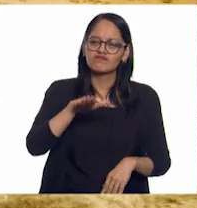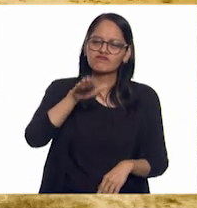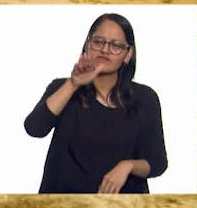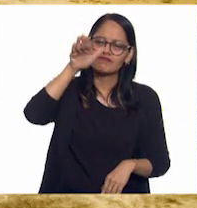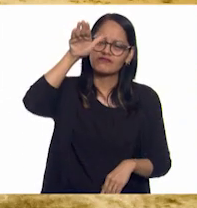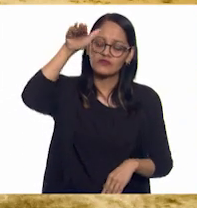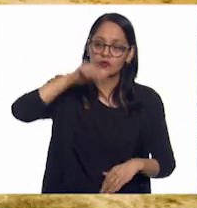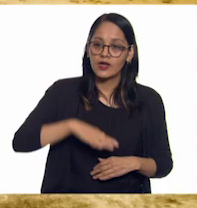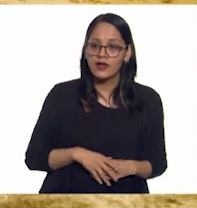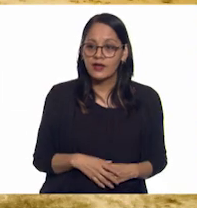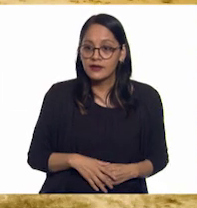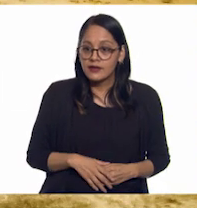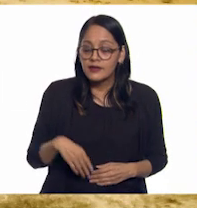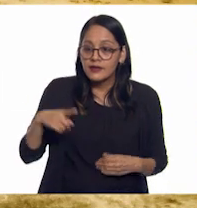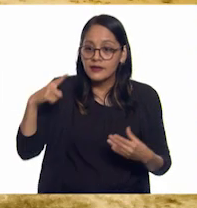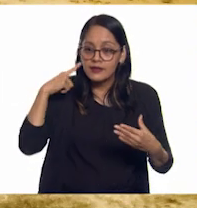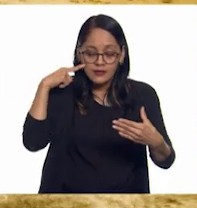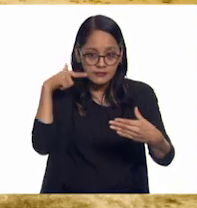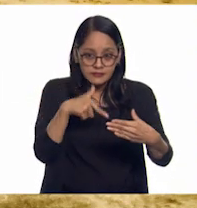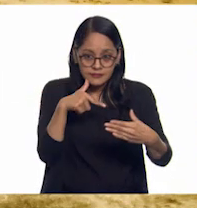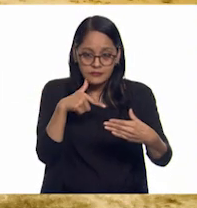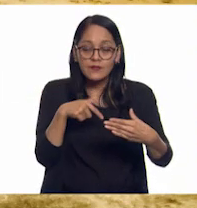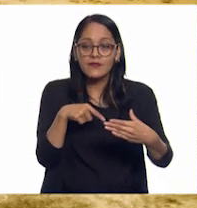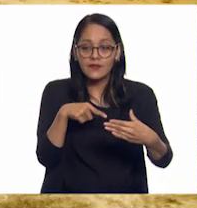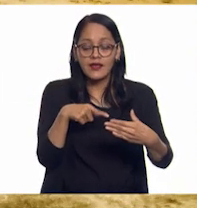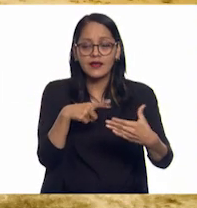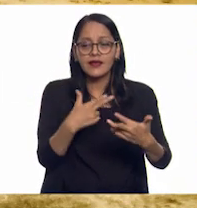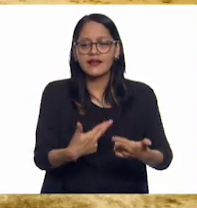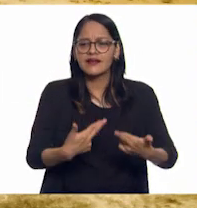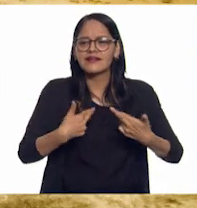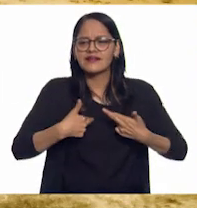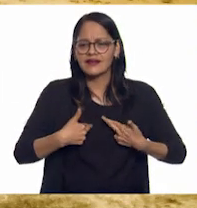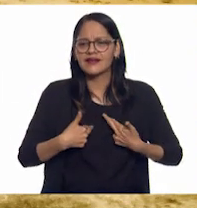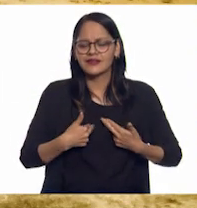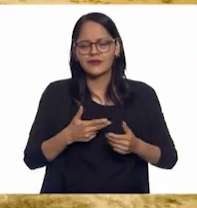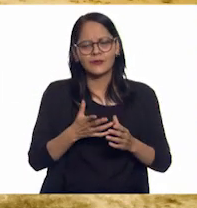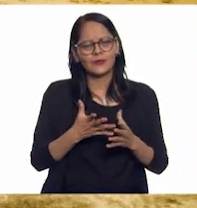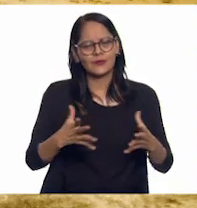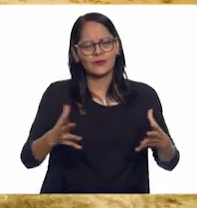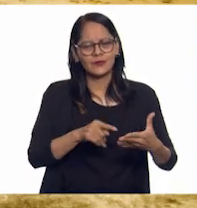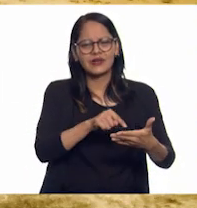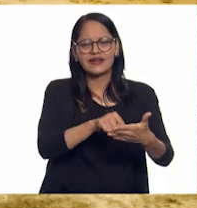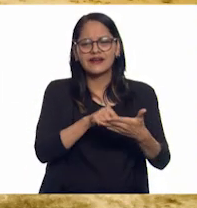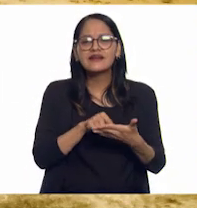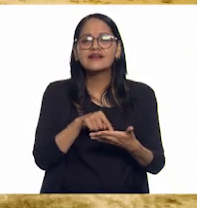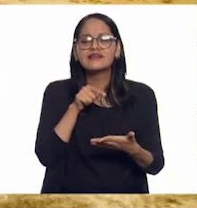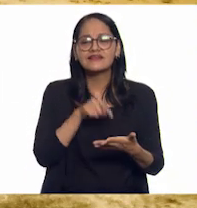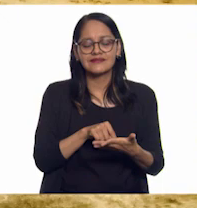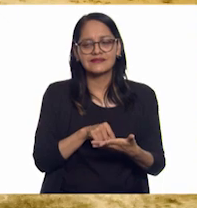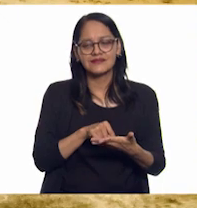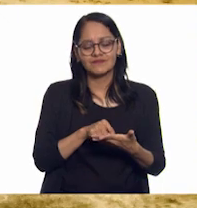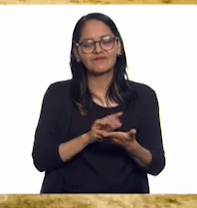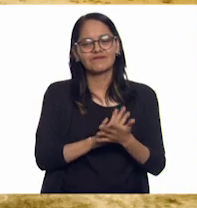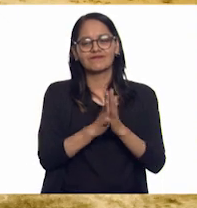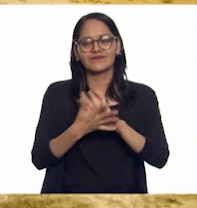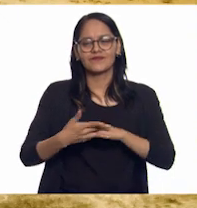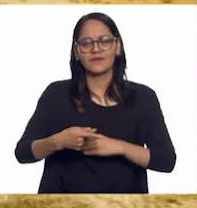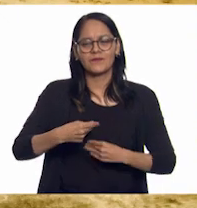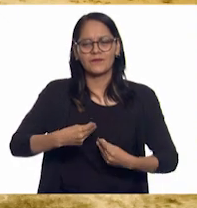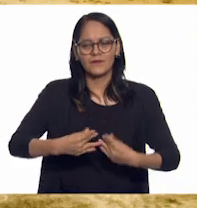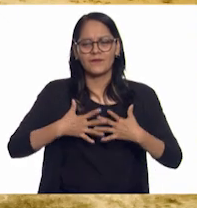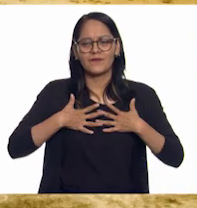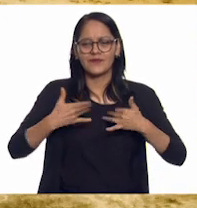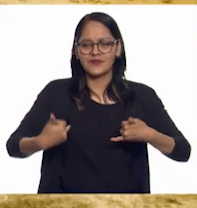Urakimataro se dio cuenta que el gran regalo que le había dado el rey dragón era la juventud como